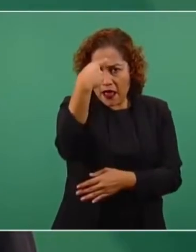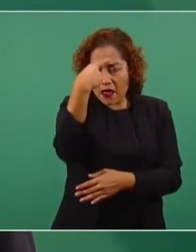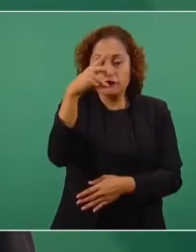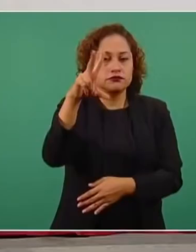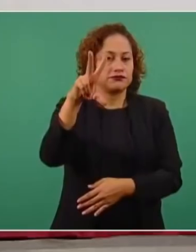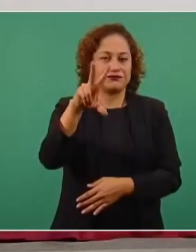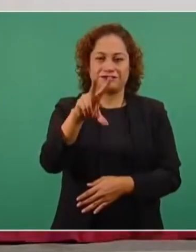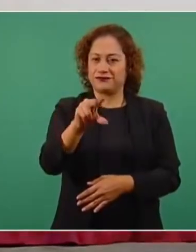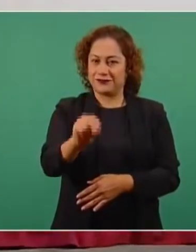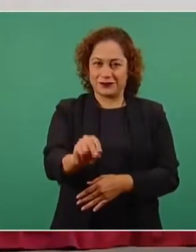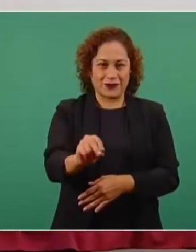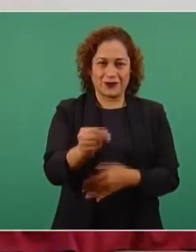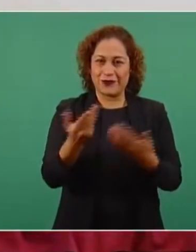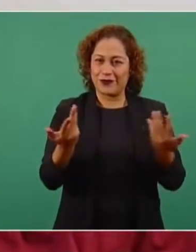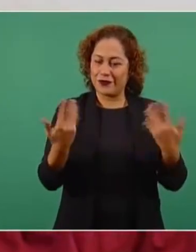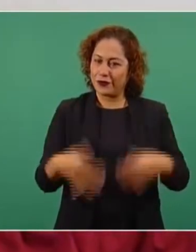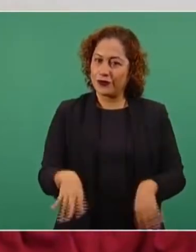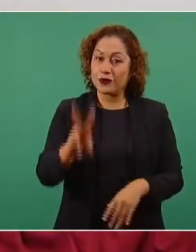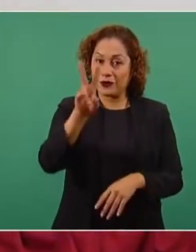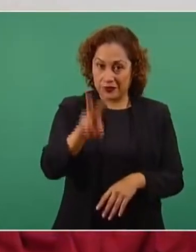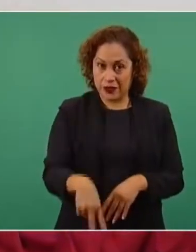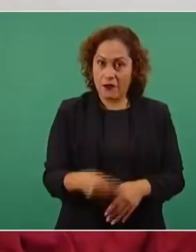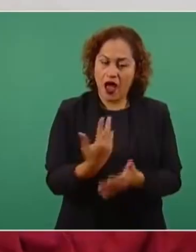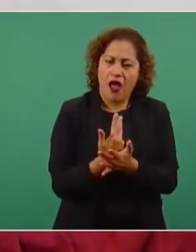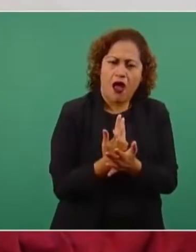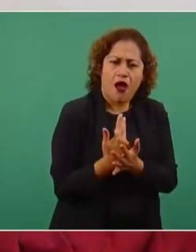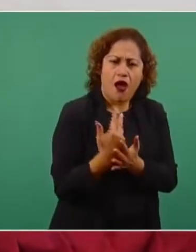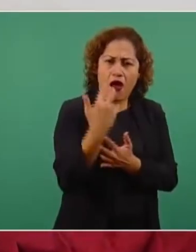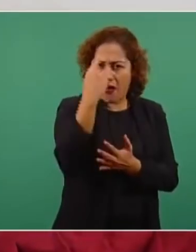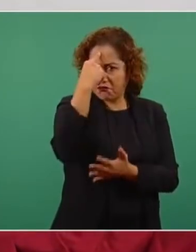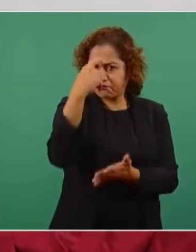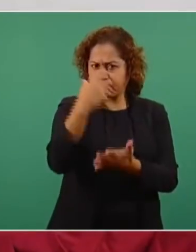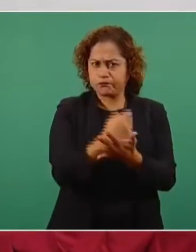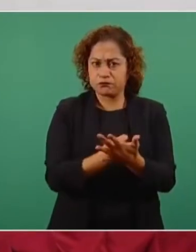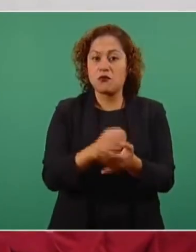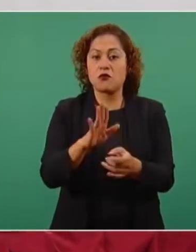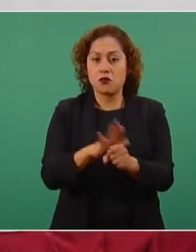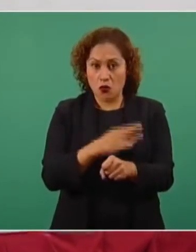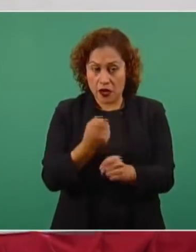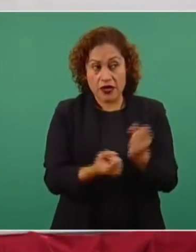al dinero, es que es desmedido, por eso están tan desconcertados.